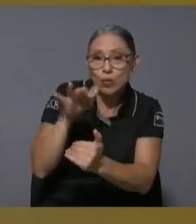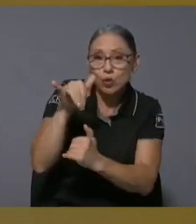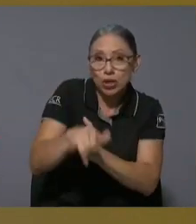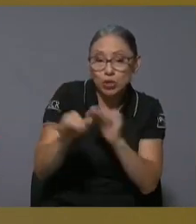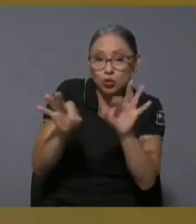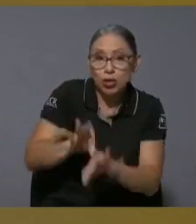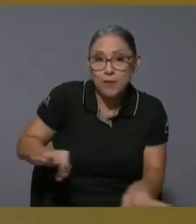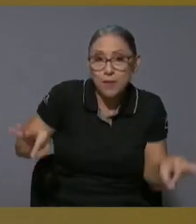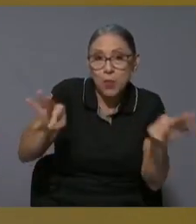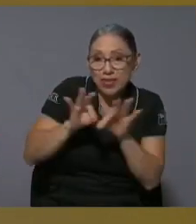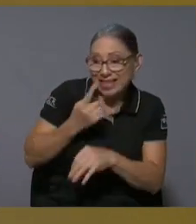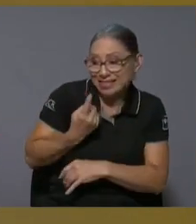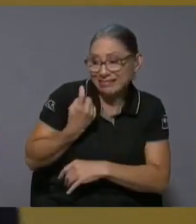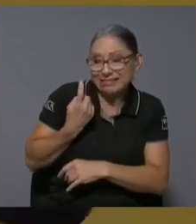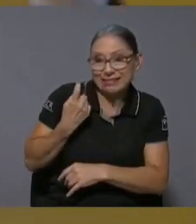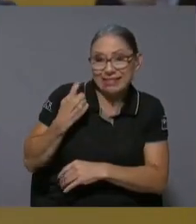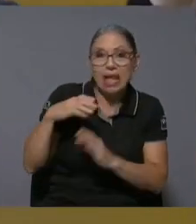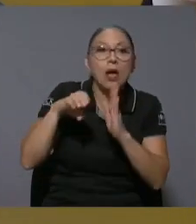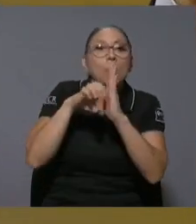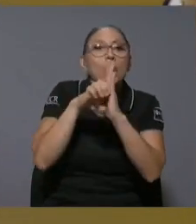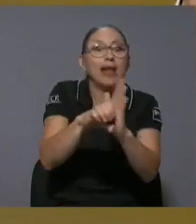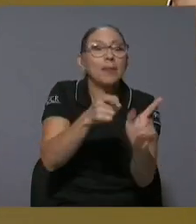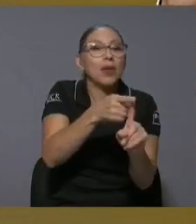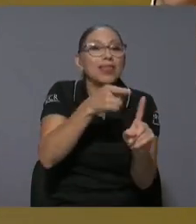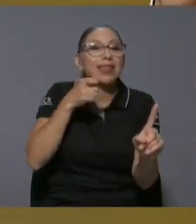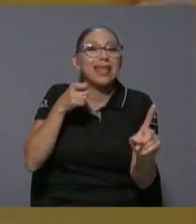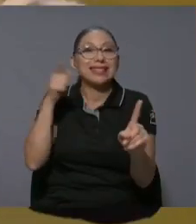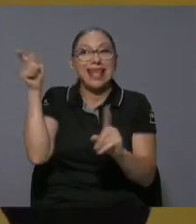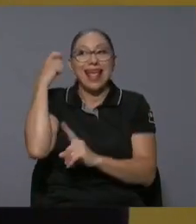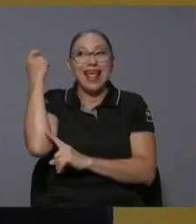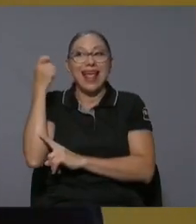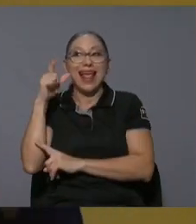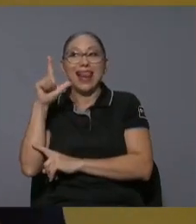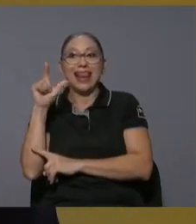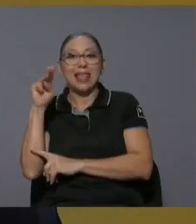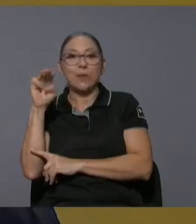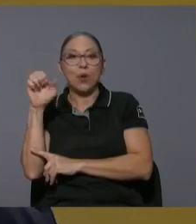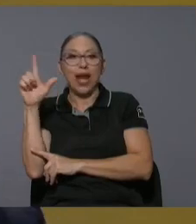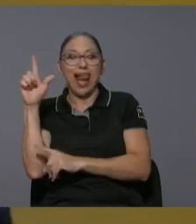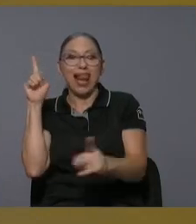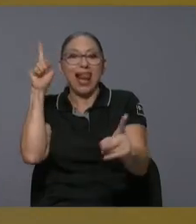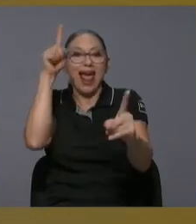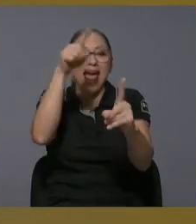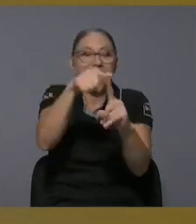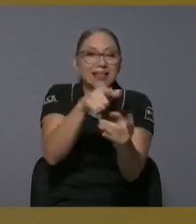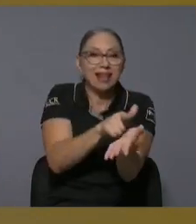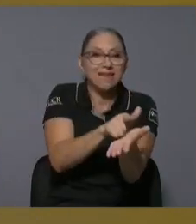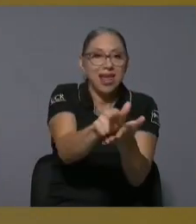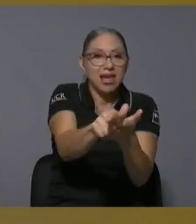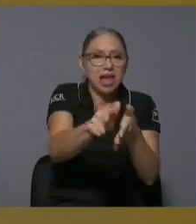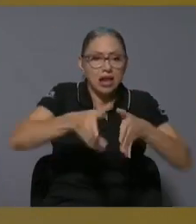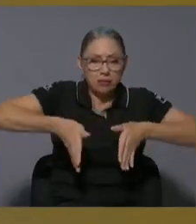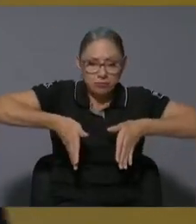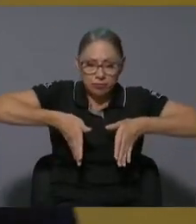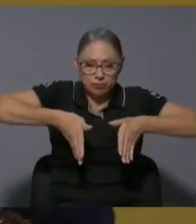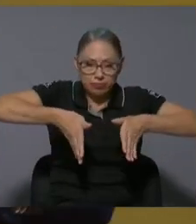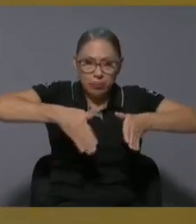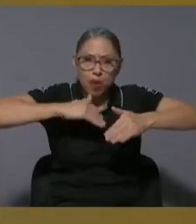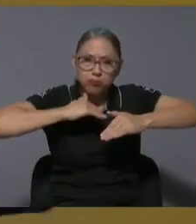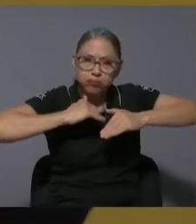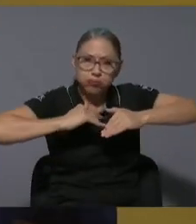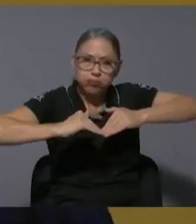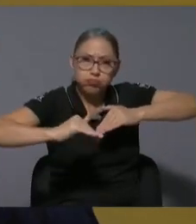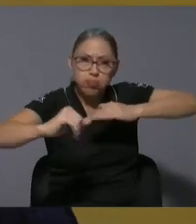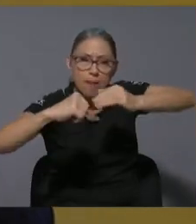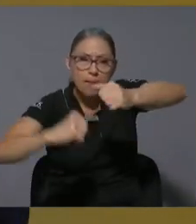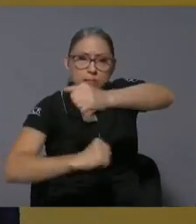bueno todo lo que va de Limonal hasta Liberia es un proyecto muy importante yo creo no solo